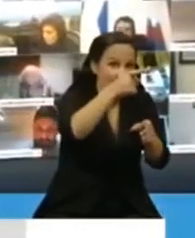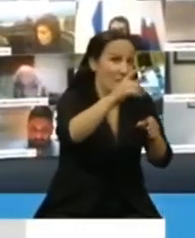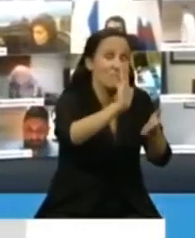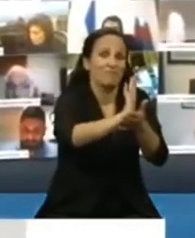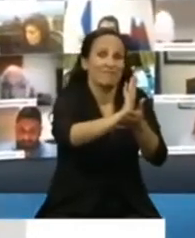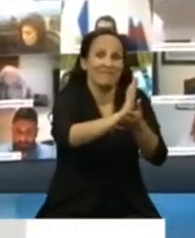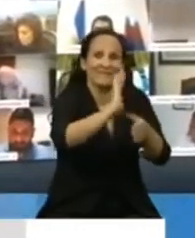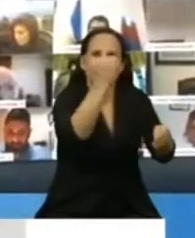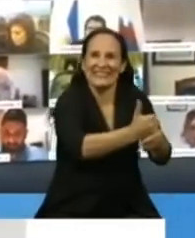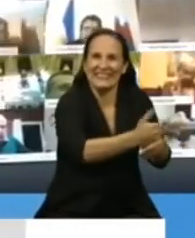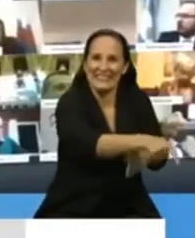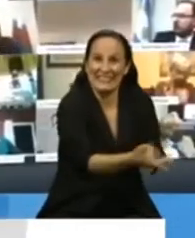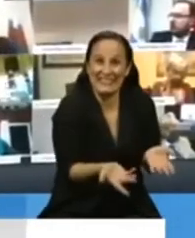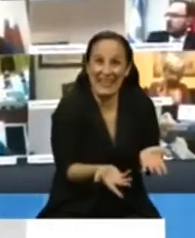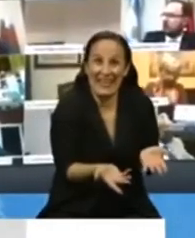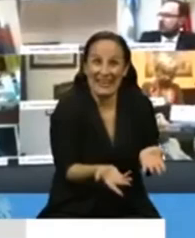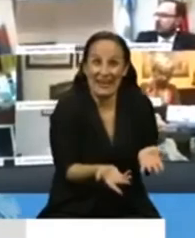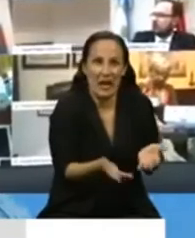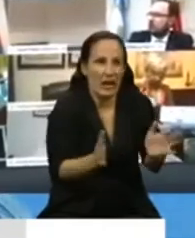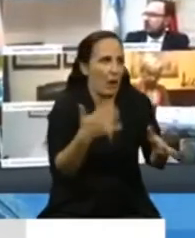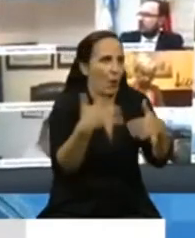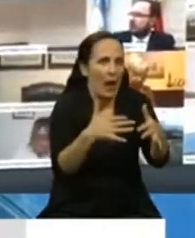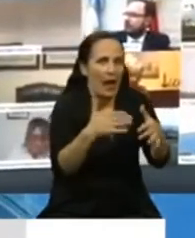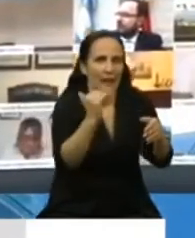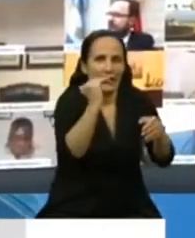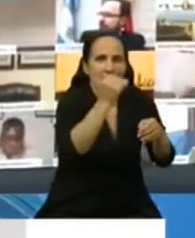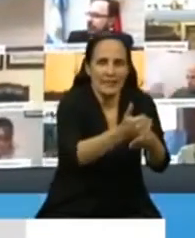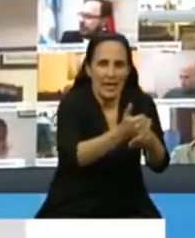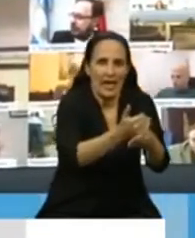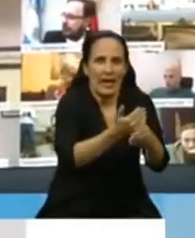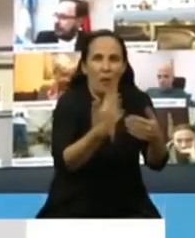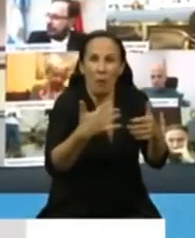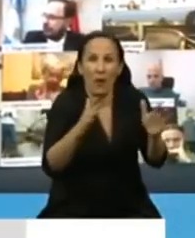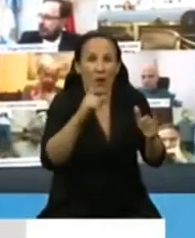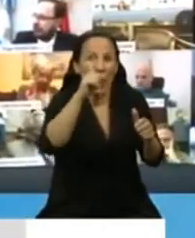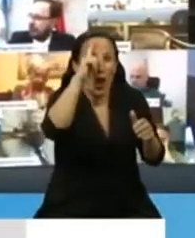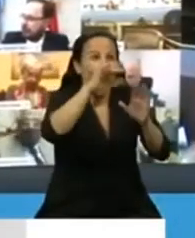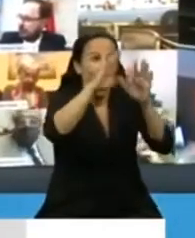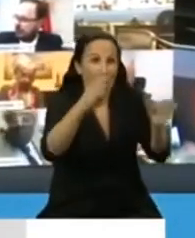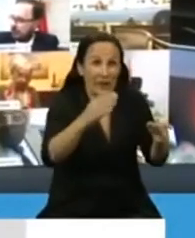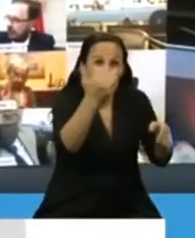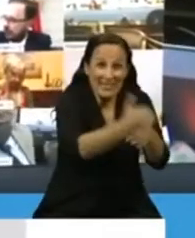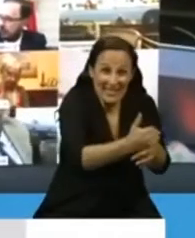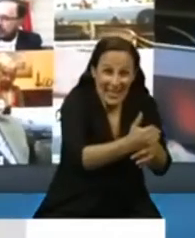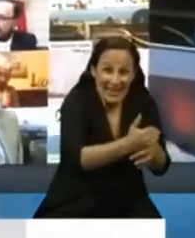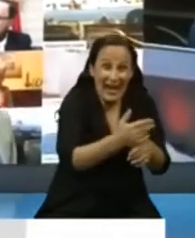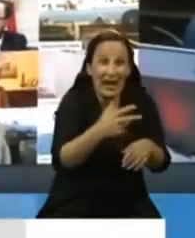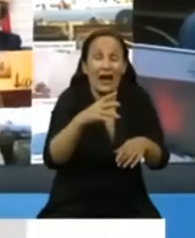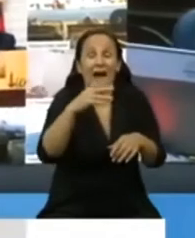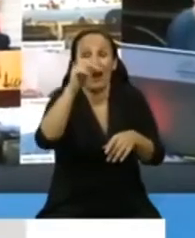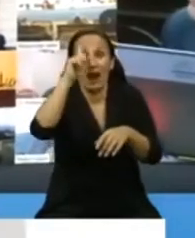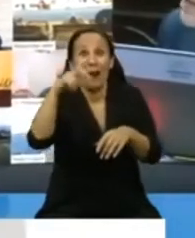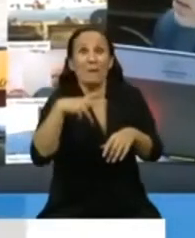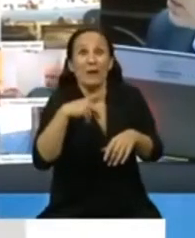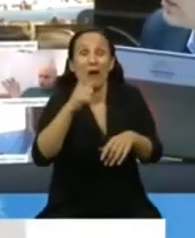y cada vez que ocurre esto estamos a un paso de cerrar un hospital o una clínica. Y esto no es